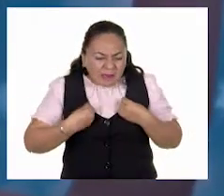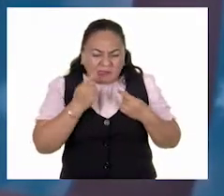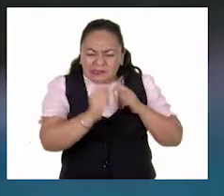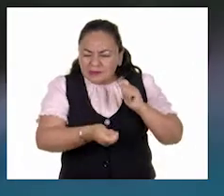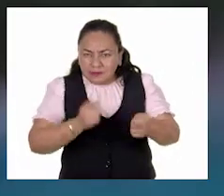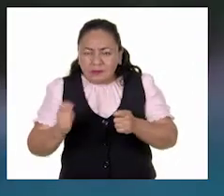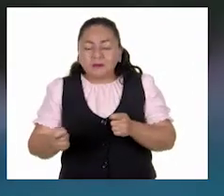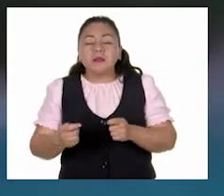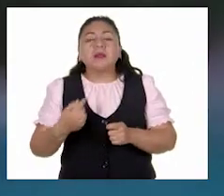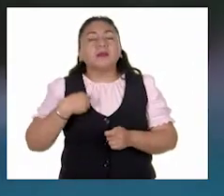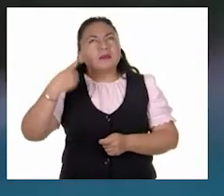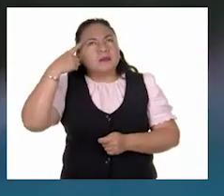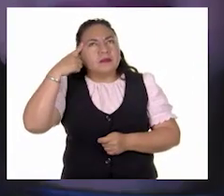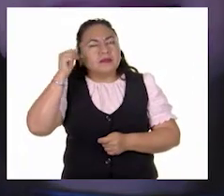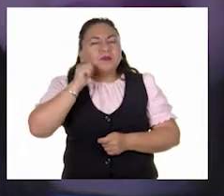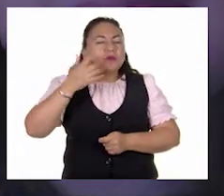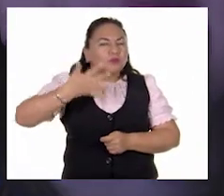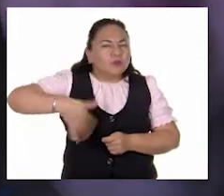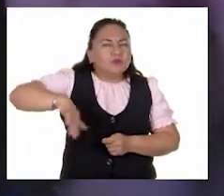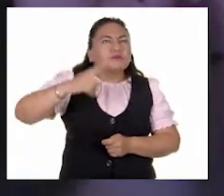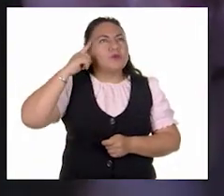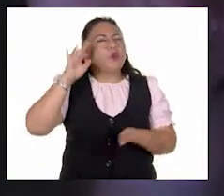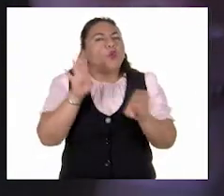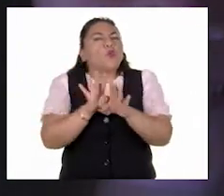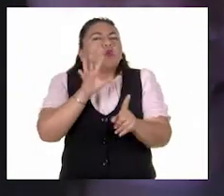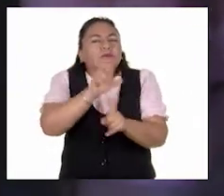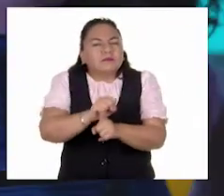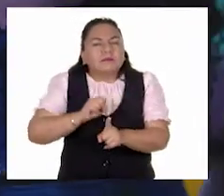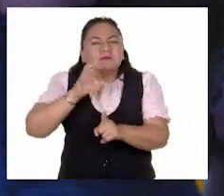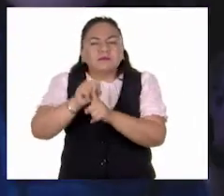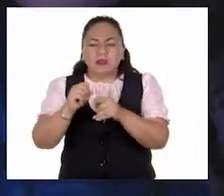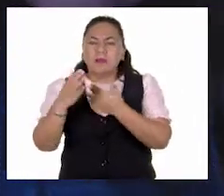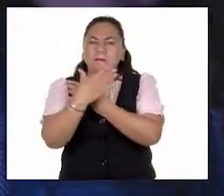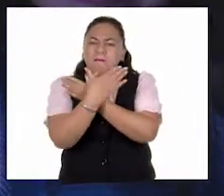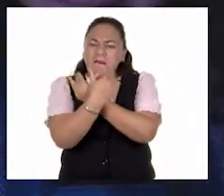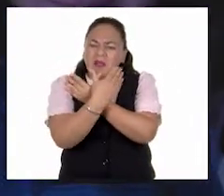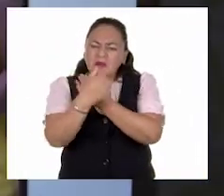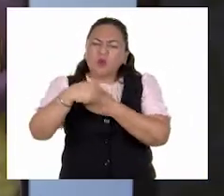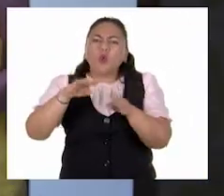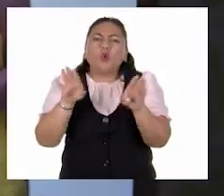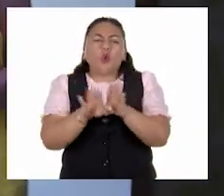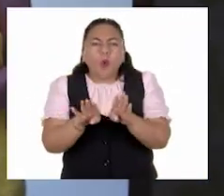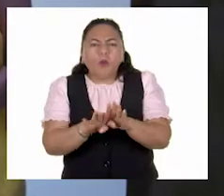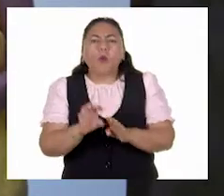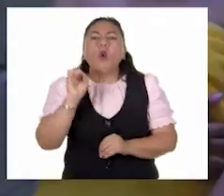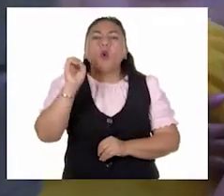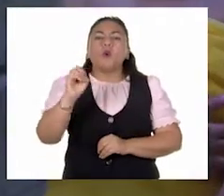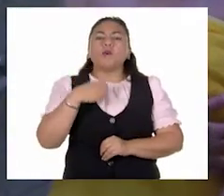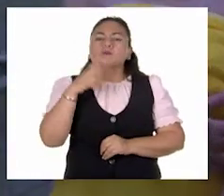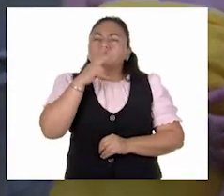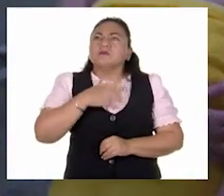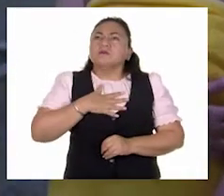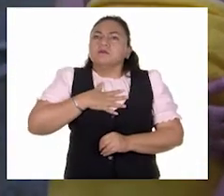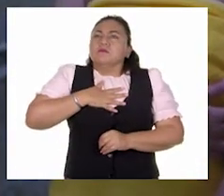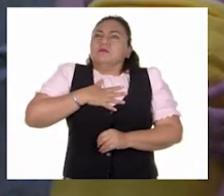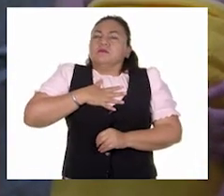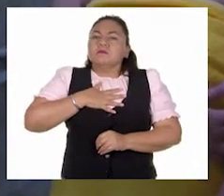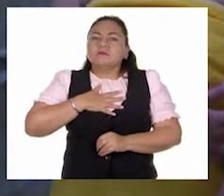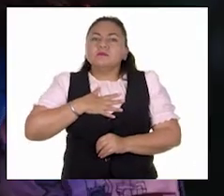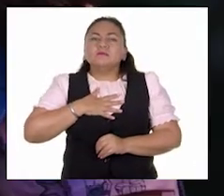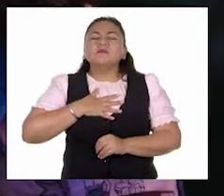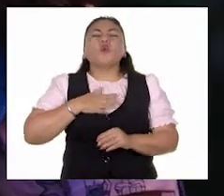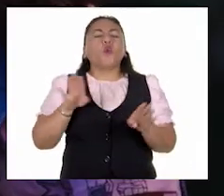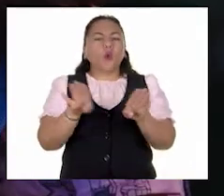Mi mente siempre buscaba entender cómo funcionaban las alas de una mariposa o cómo hacía mi cuerpo para poder respirar.